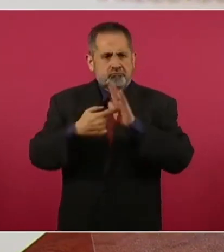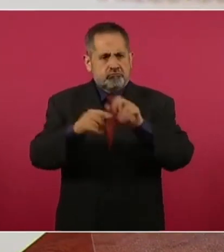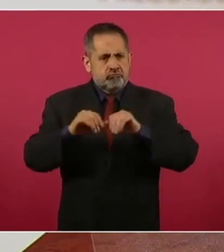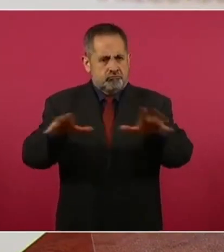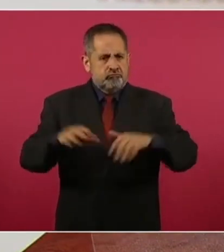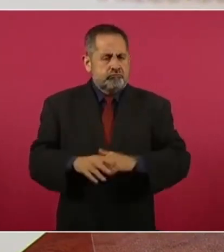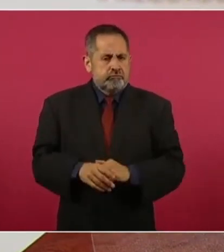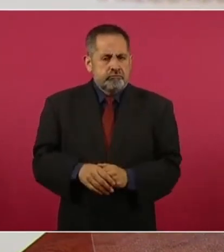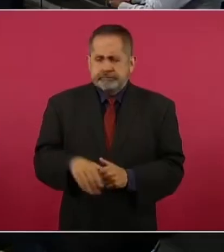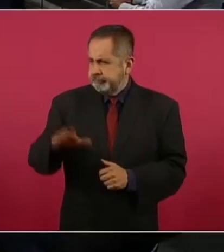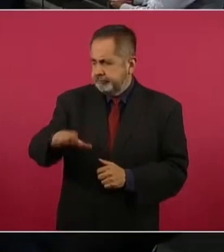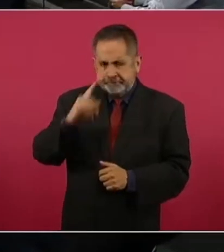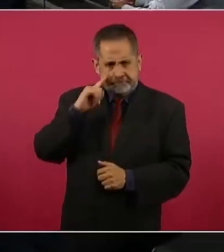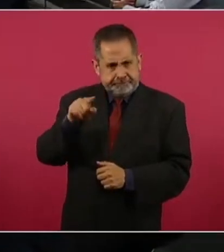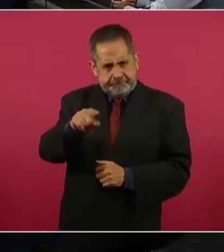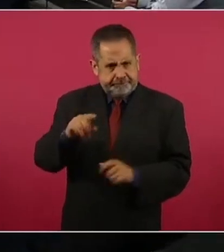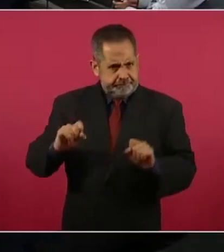a ver si